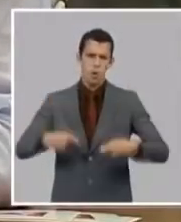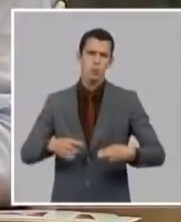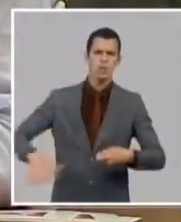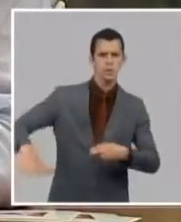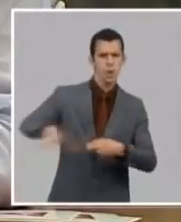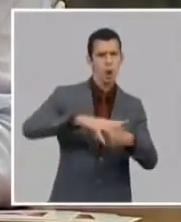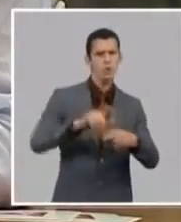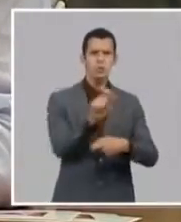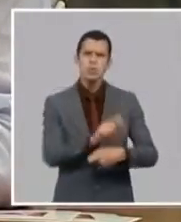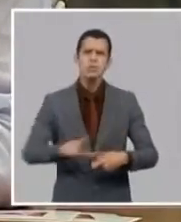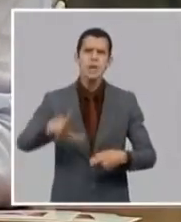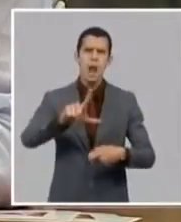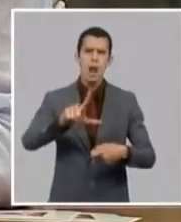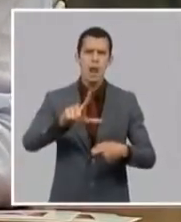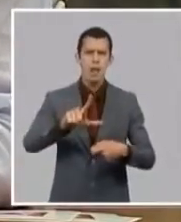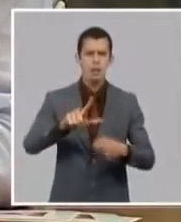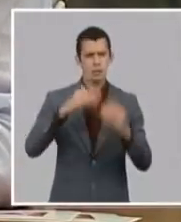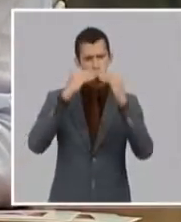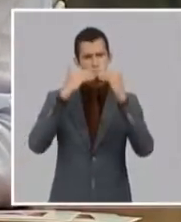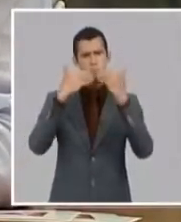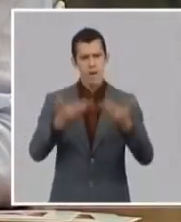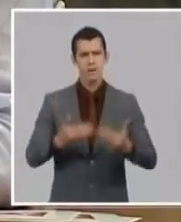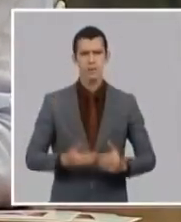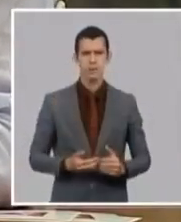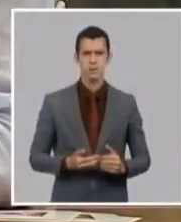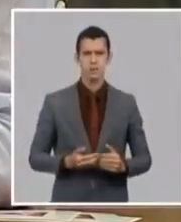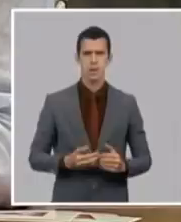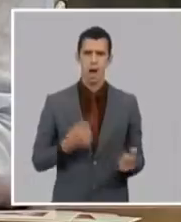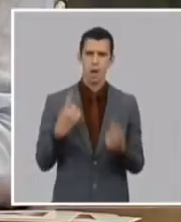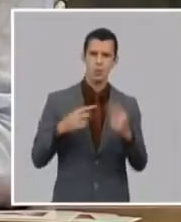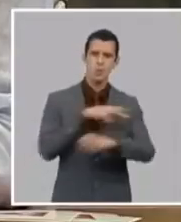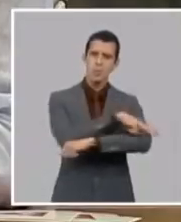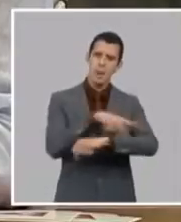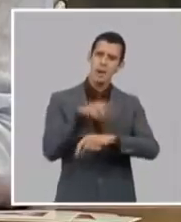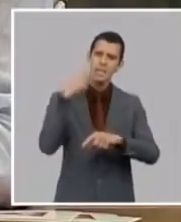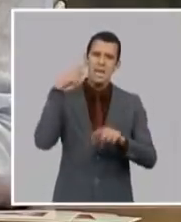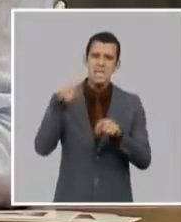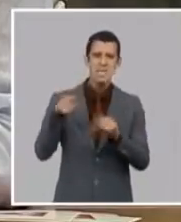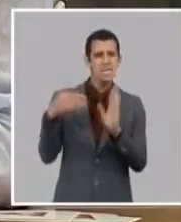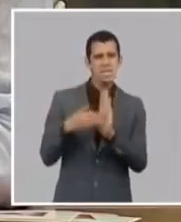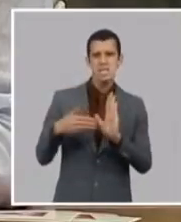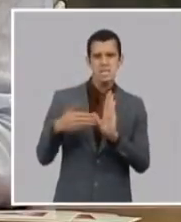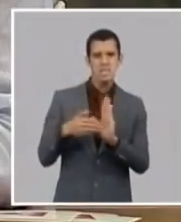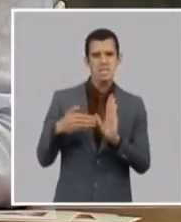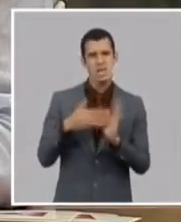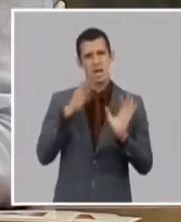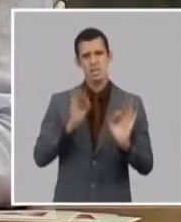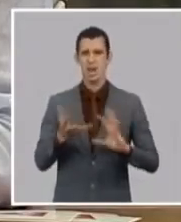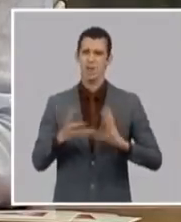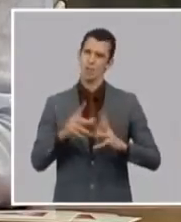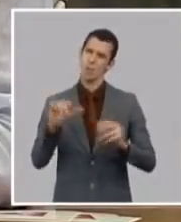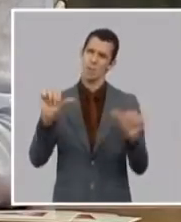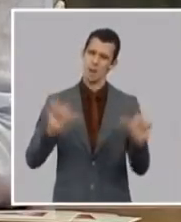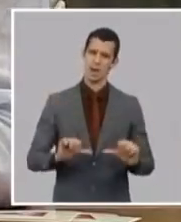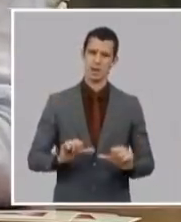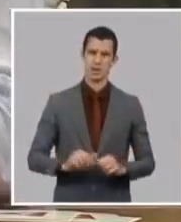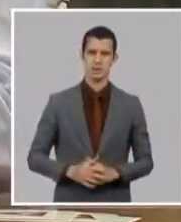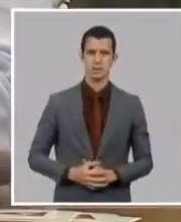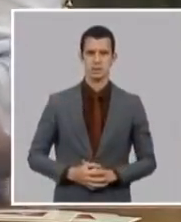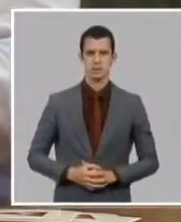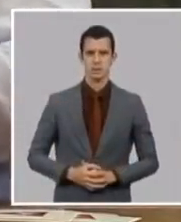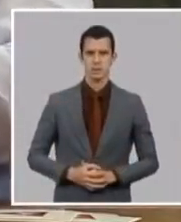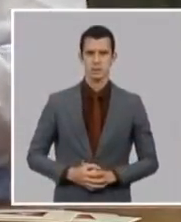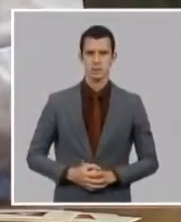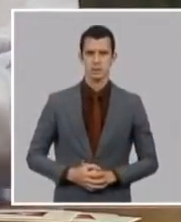se nos presentan con esta con esta perversidad y con esta maldad vamos a